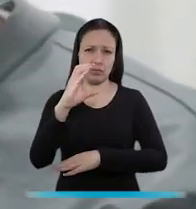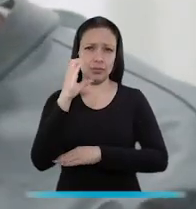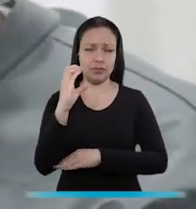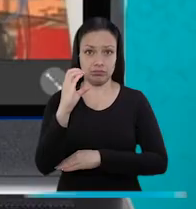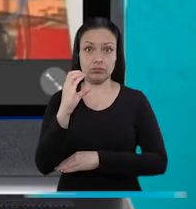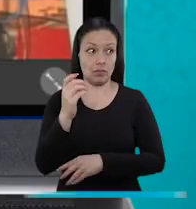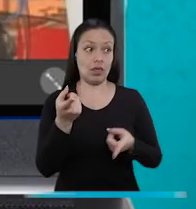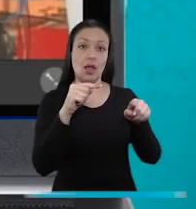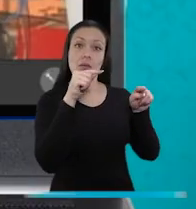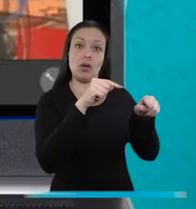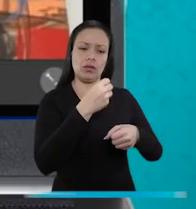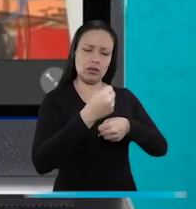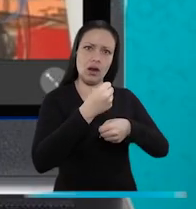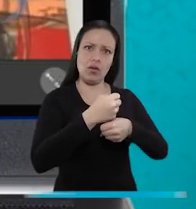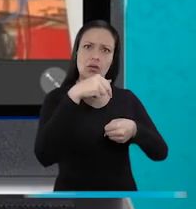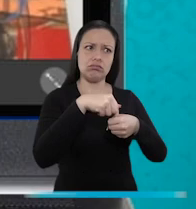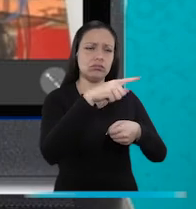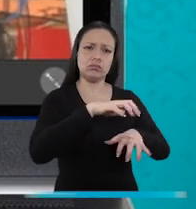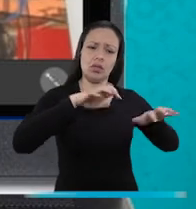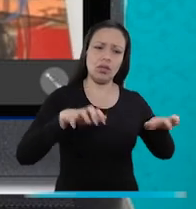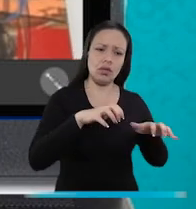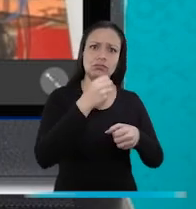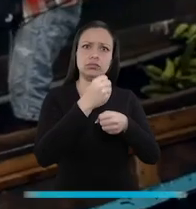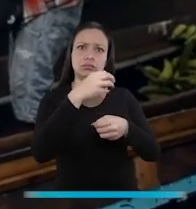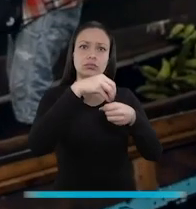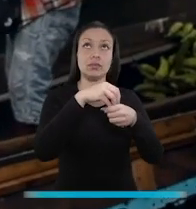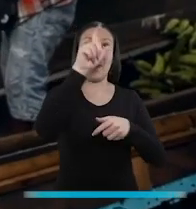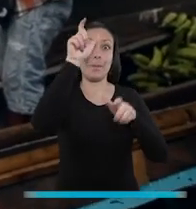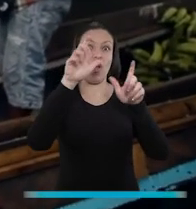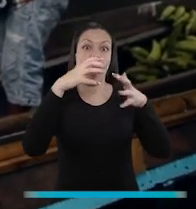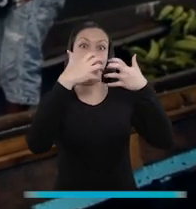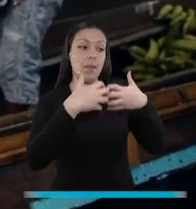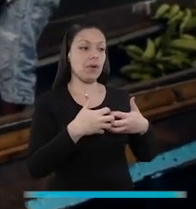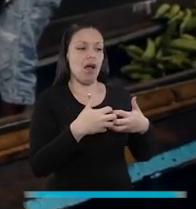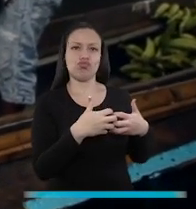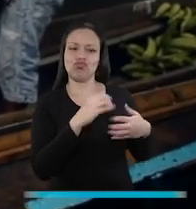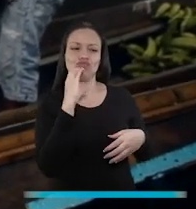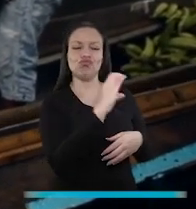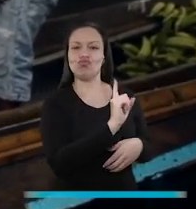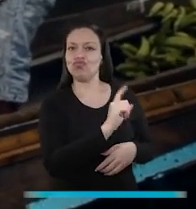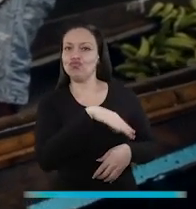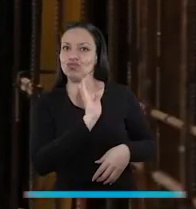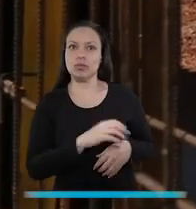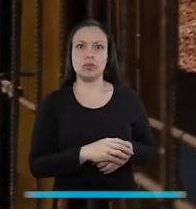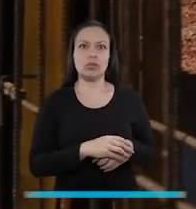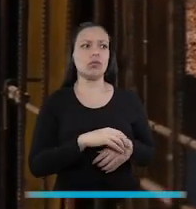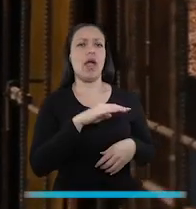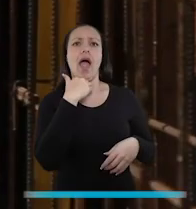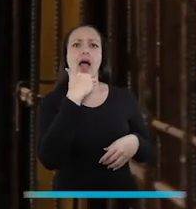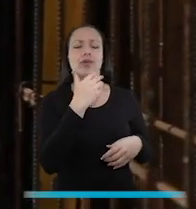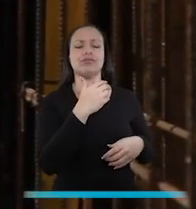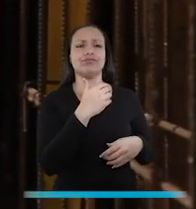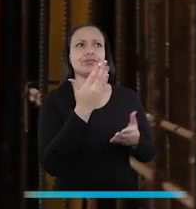Por supuesto también en aspectos laborales. Ser la voz de esos trabajadores a los que los empresarios les niegan el pago de su salario, les niegan